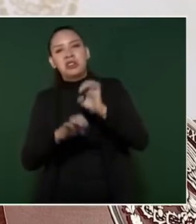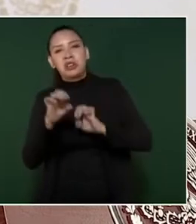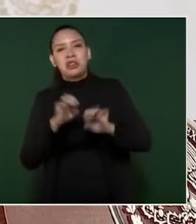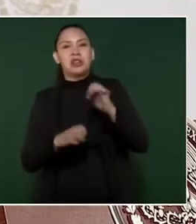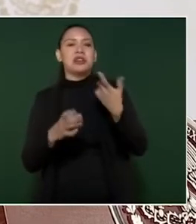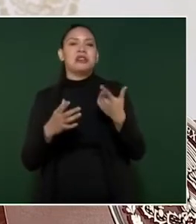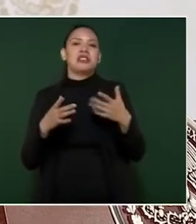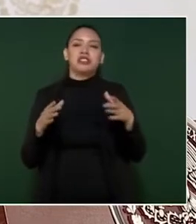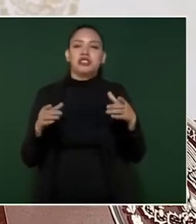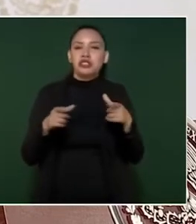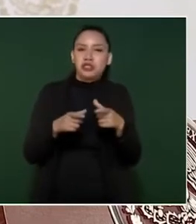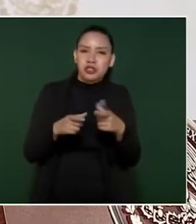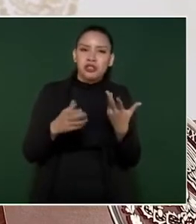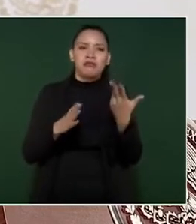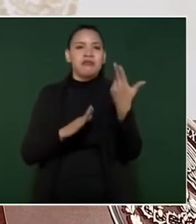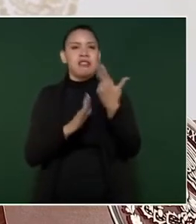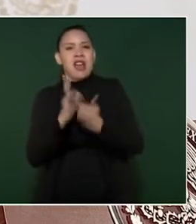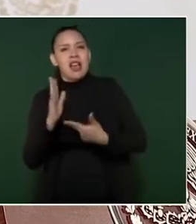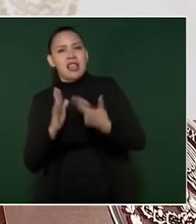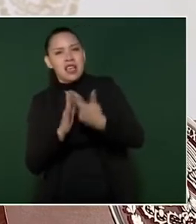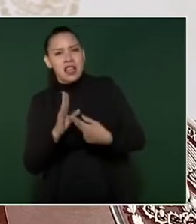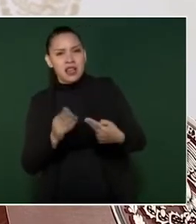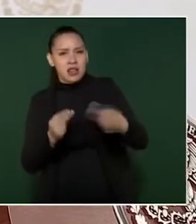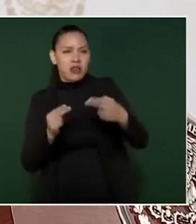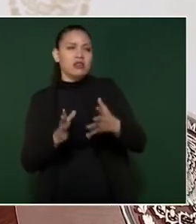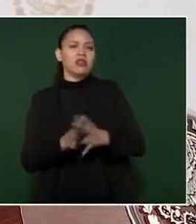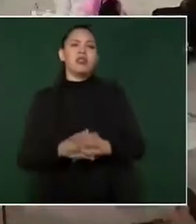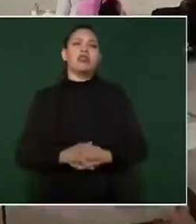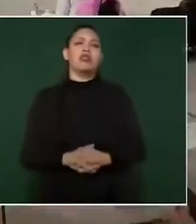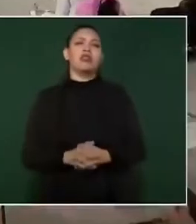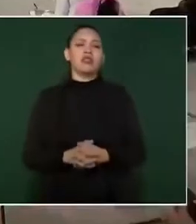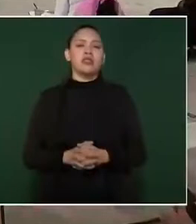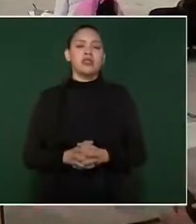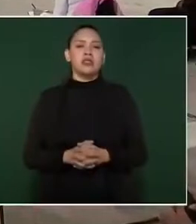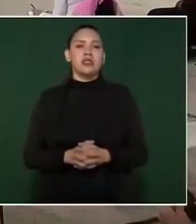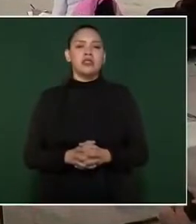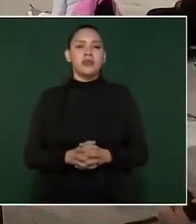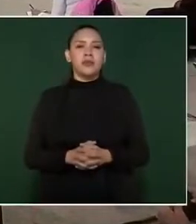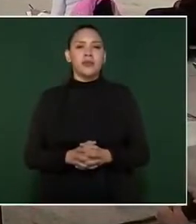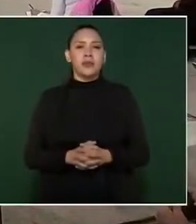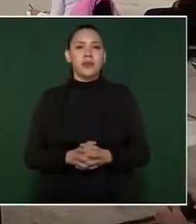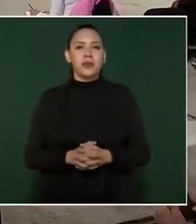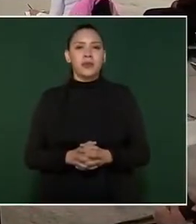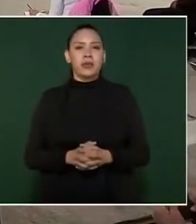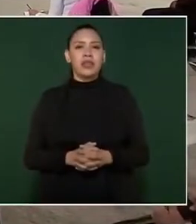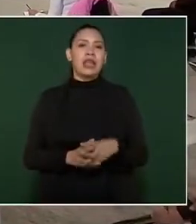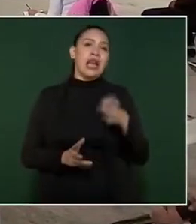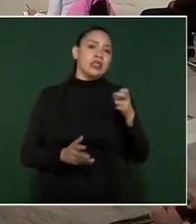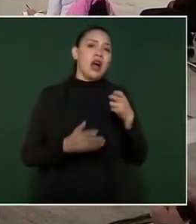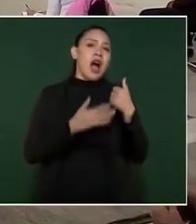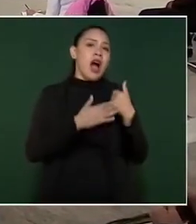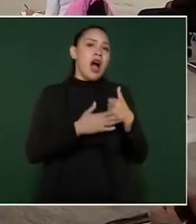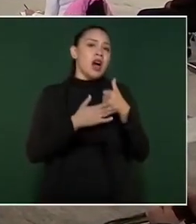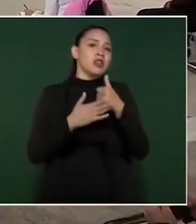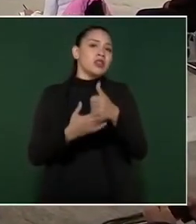en pequeñas empresas, en talleres, y esto ayuda mucho